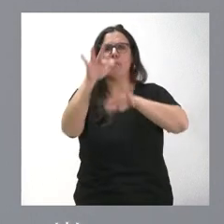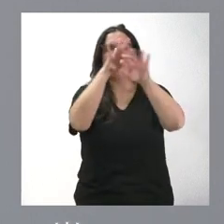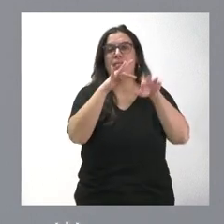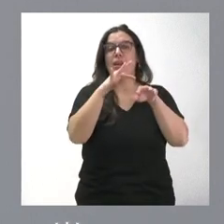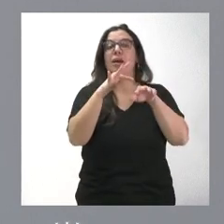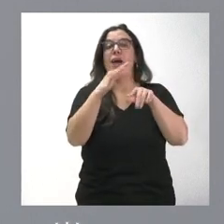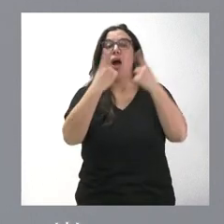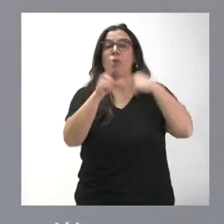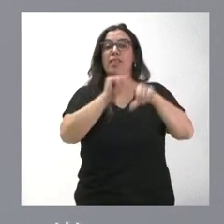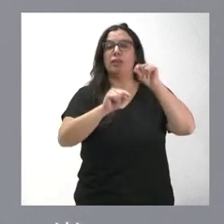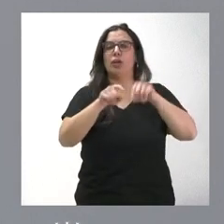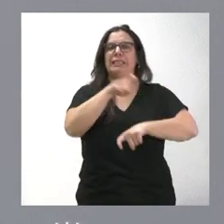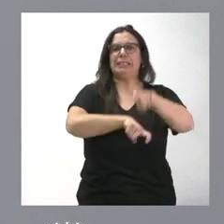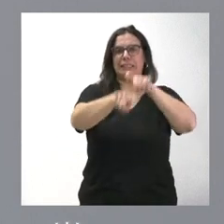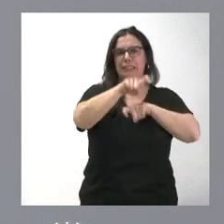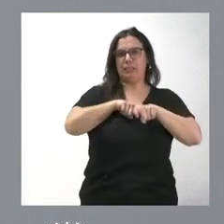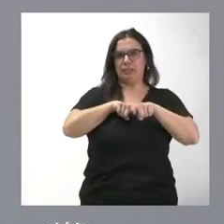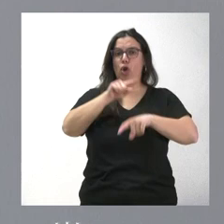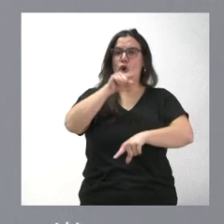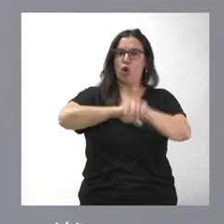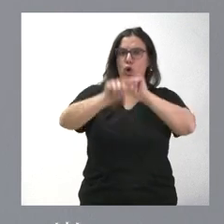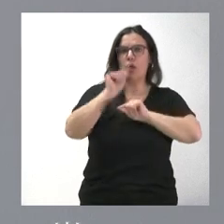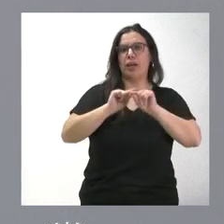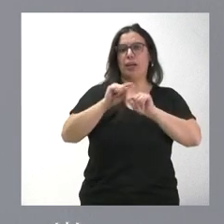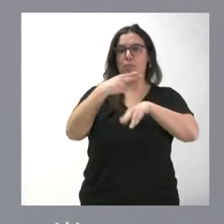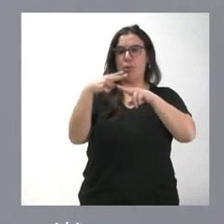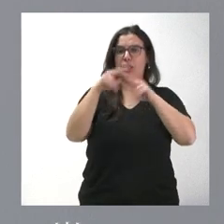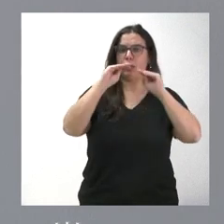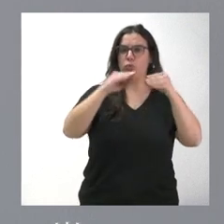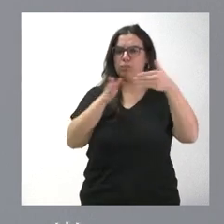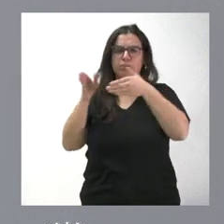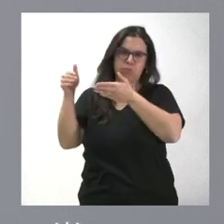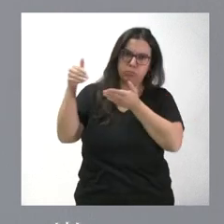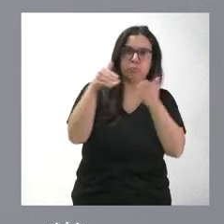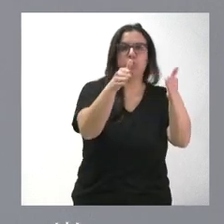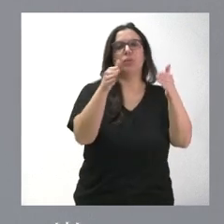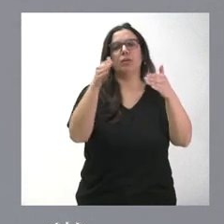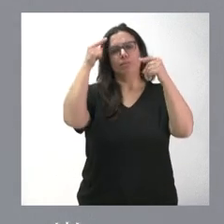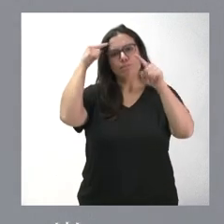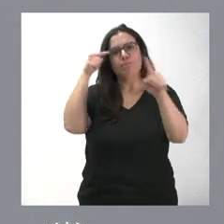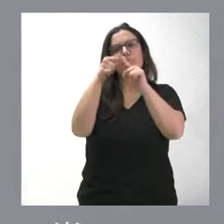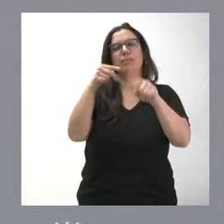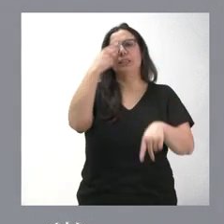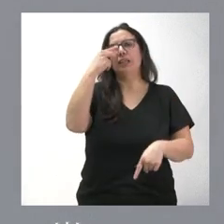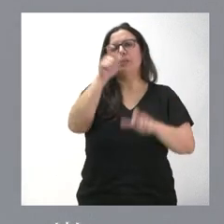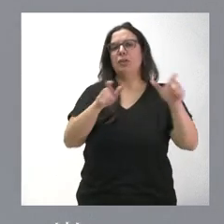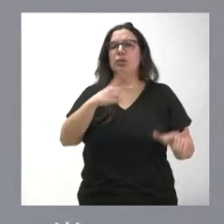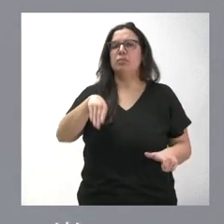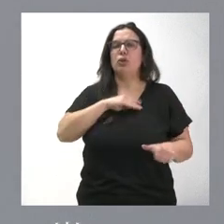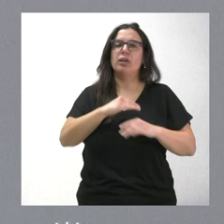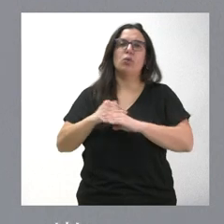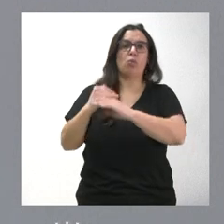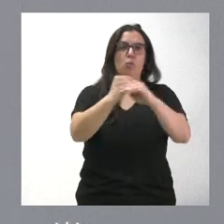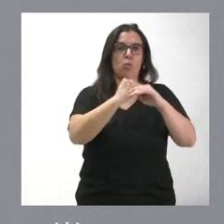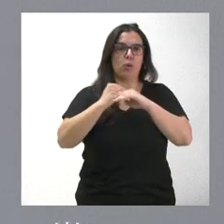decisiones que ha tomado, que reoriente su política y que esta política se oriente hacia los intereses de los españoles, de la igualdad entre los